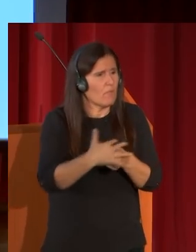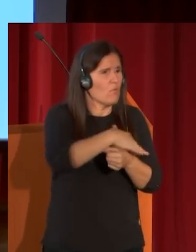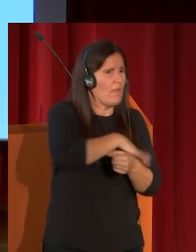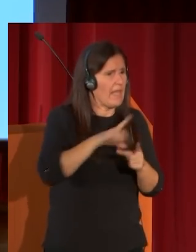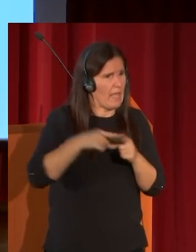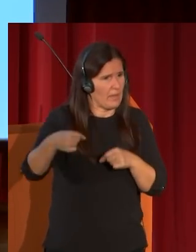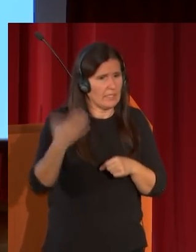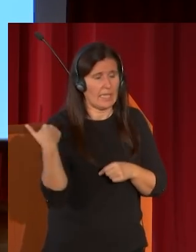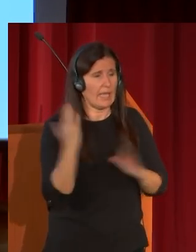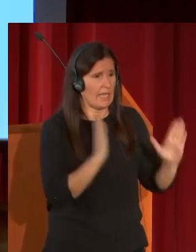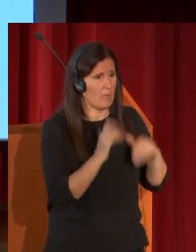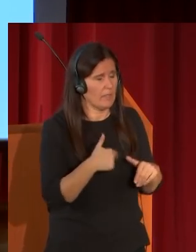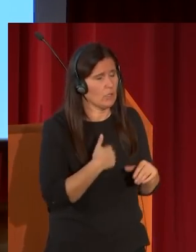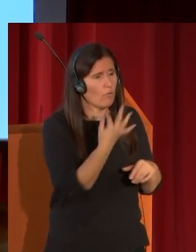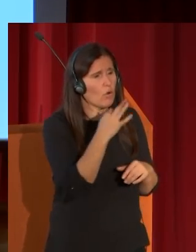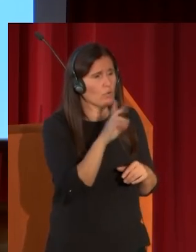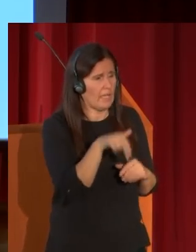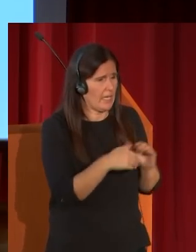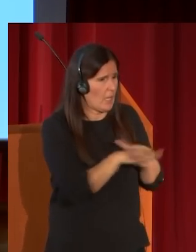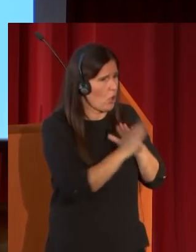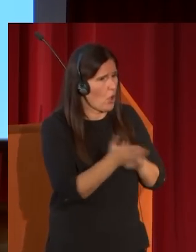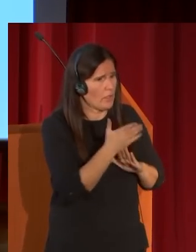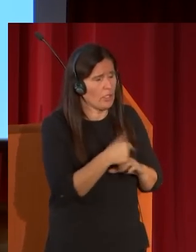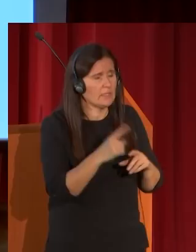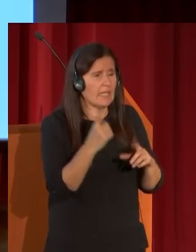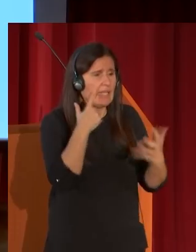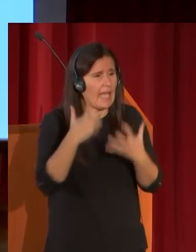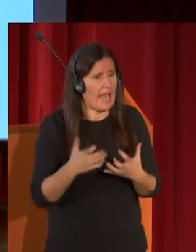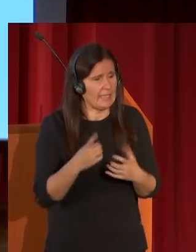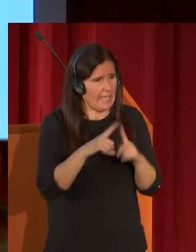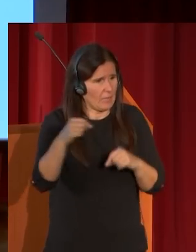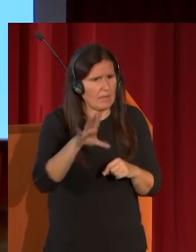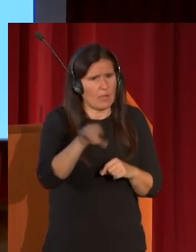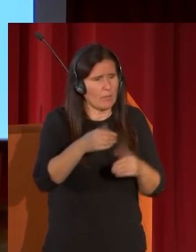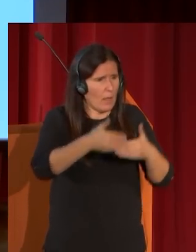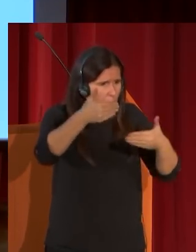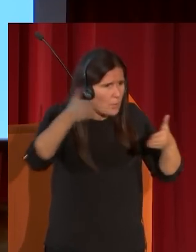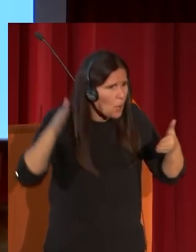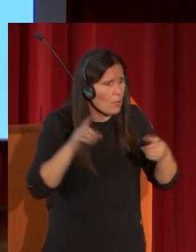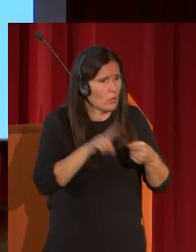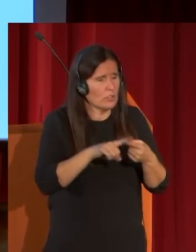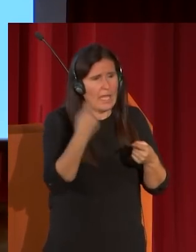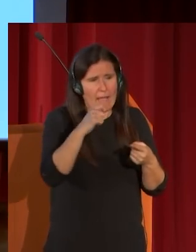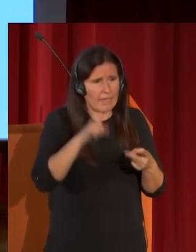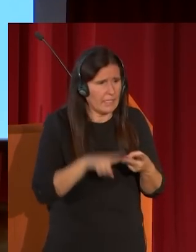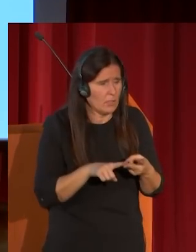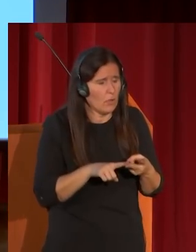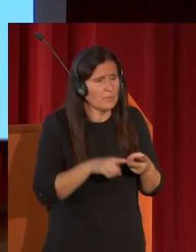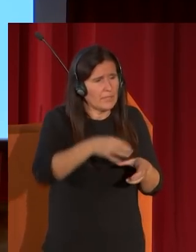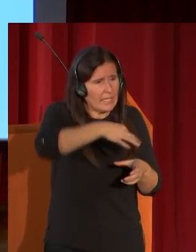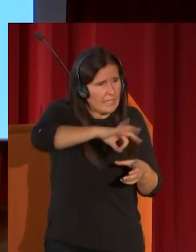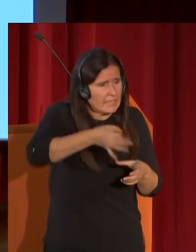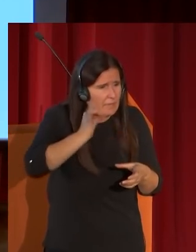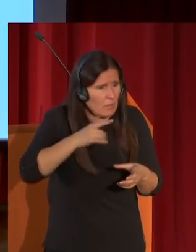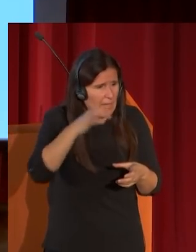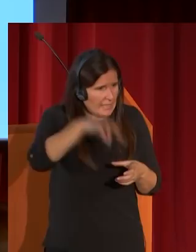momentos Fortuny era un gran coleccionista de arte japonés había comprado biombos abanicos servicios de té vajillas